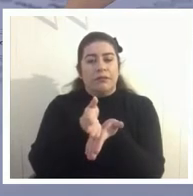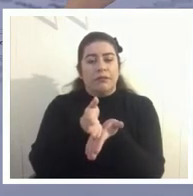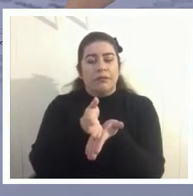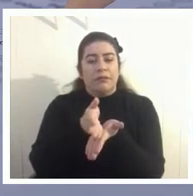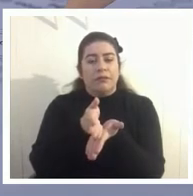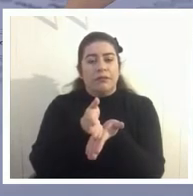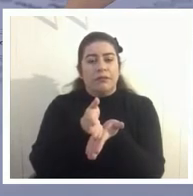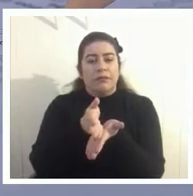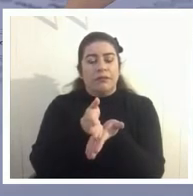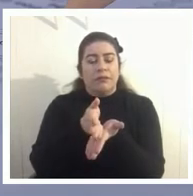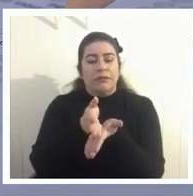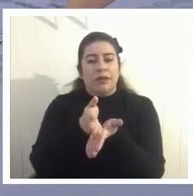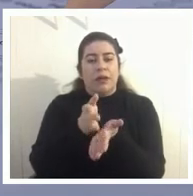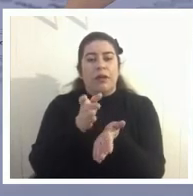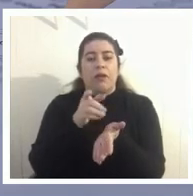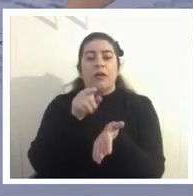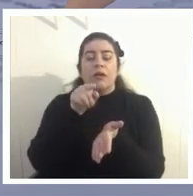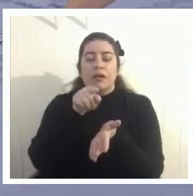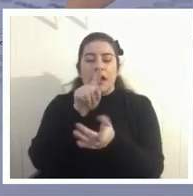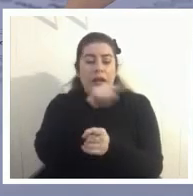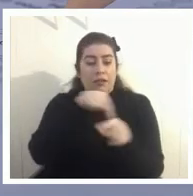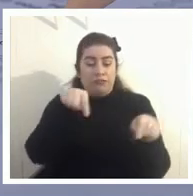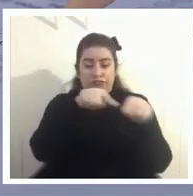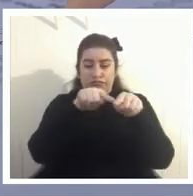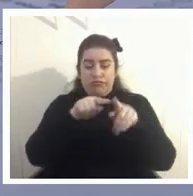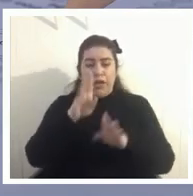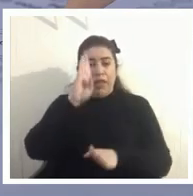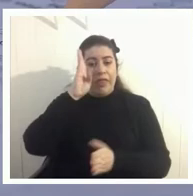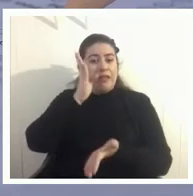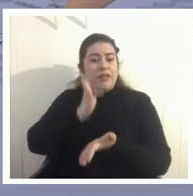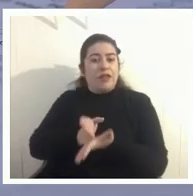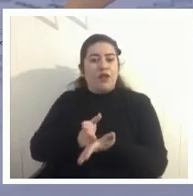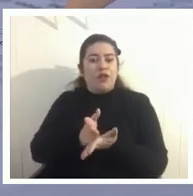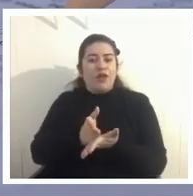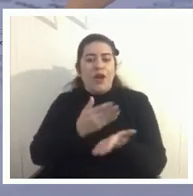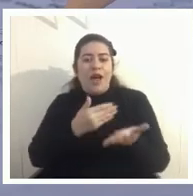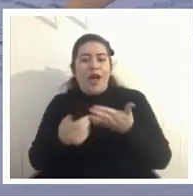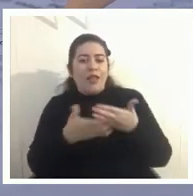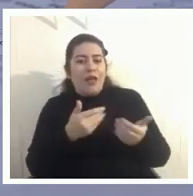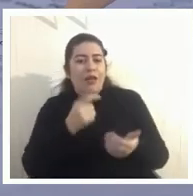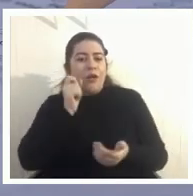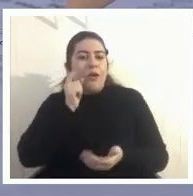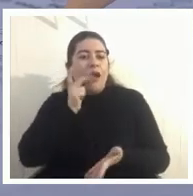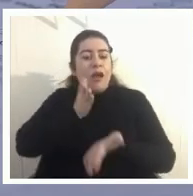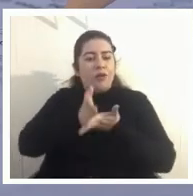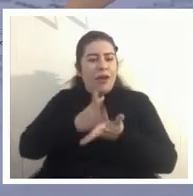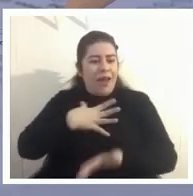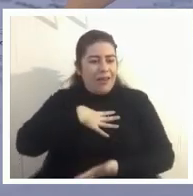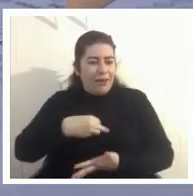cuando están decidiendo por ejemplo a qué escuela vas a enviar a tu hijo cierto